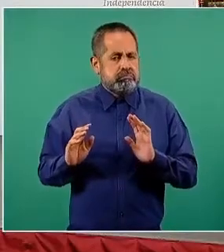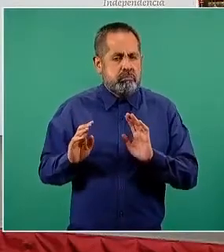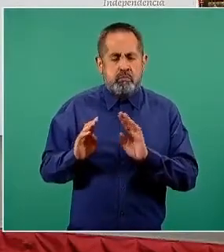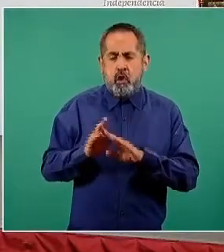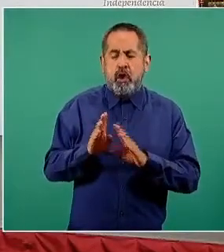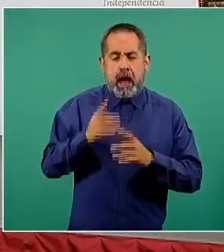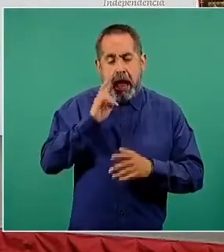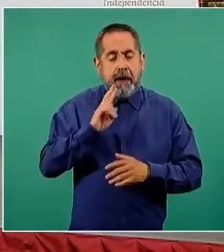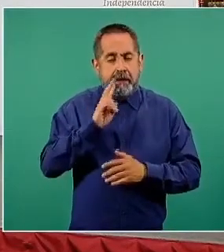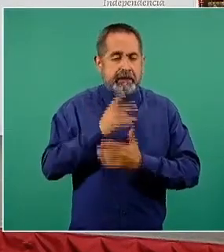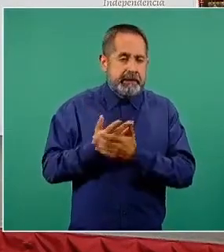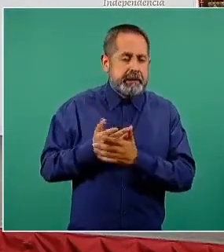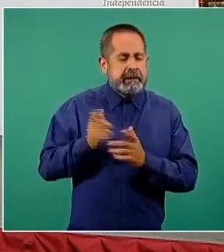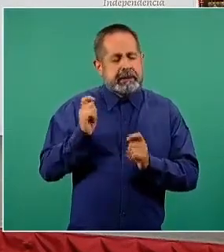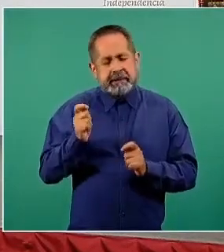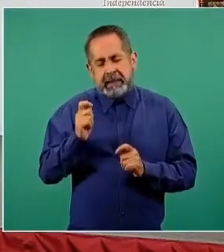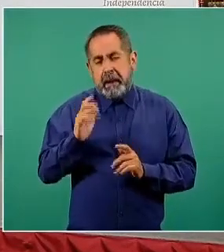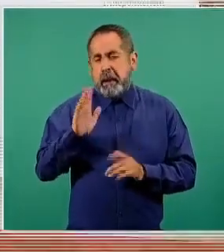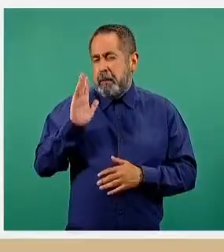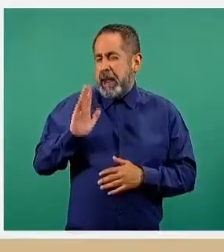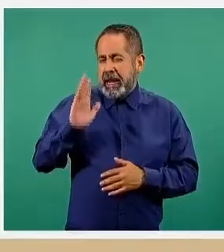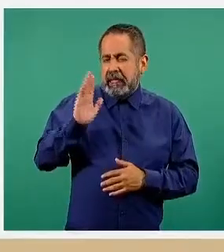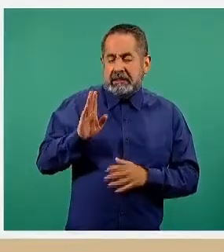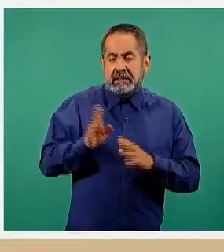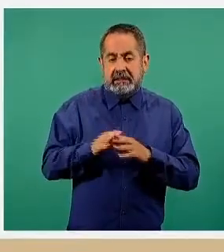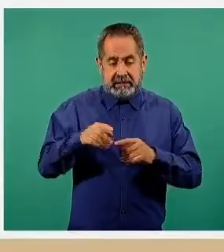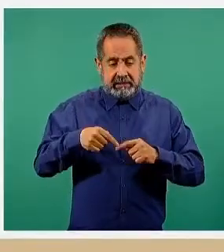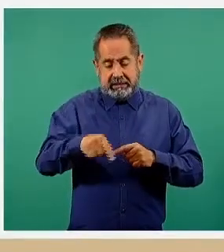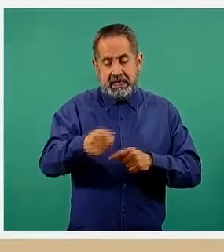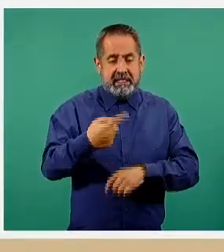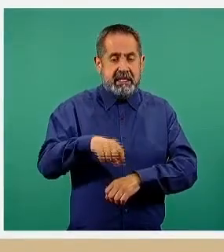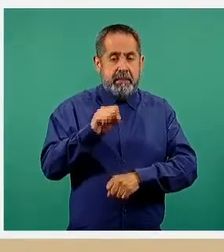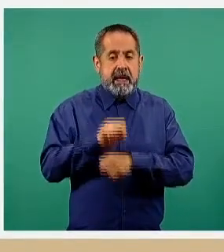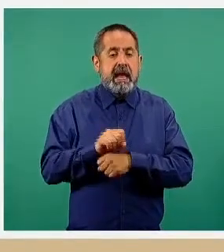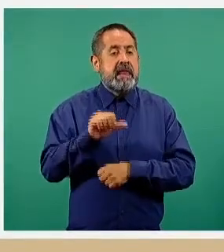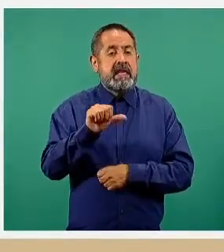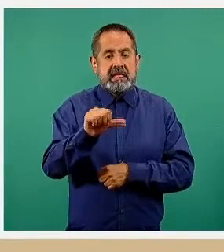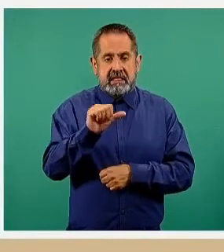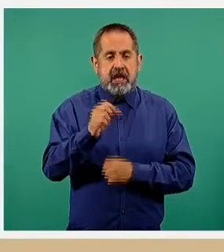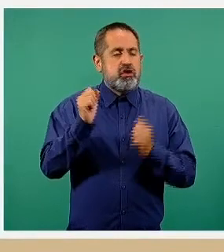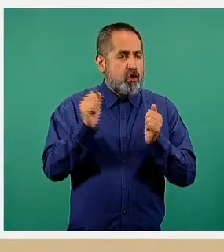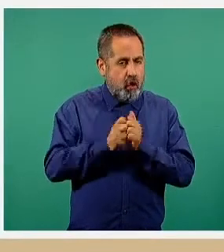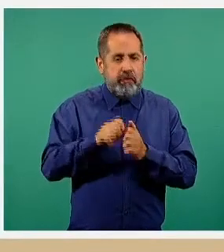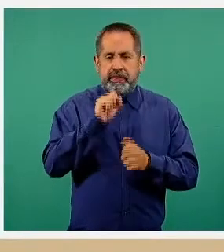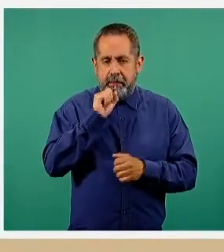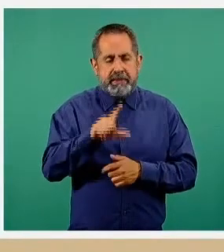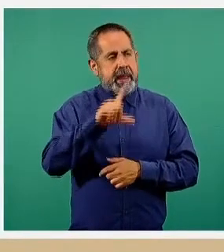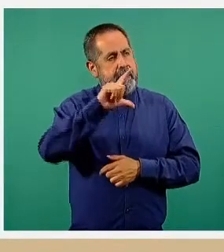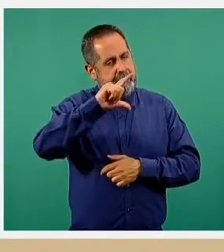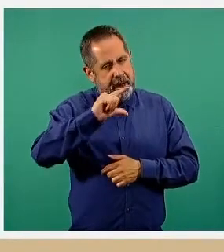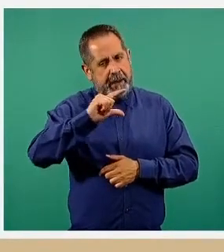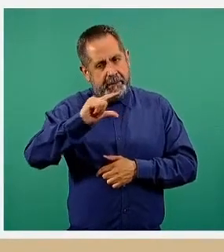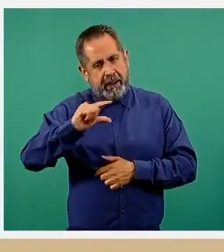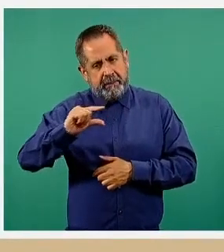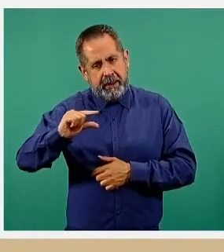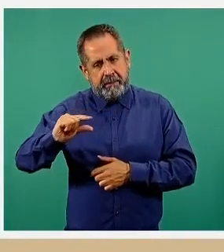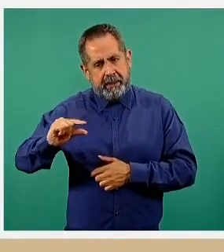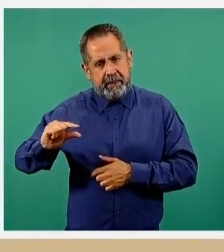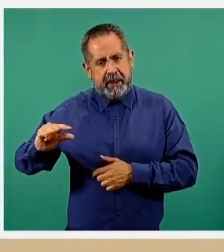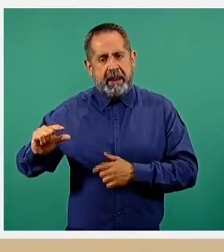moverá, por lo tanto toda la expectativa de que la semana 16 termine finalmente también con un nuevo